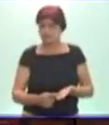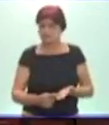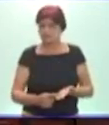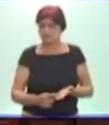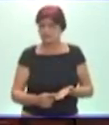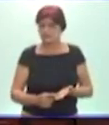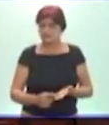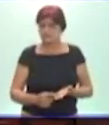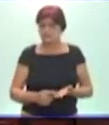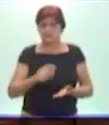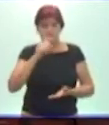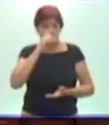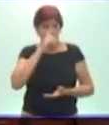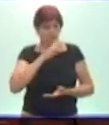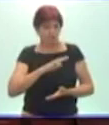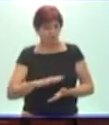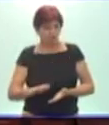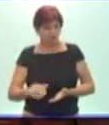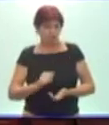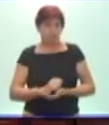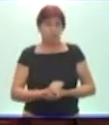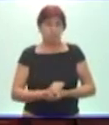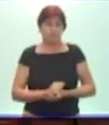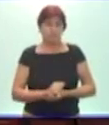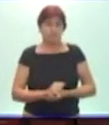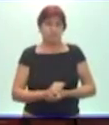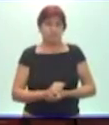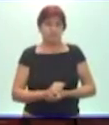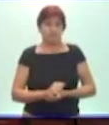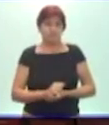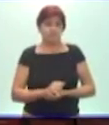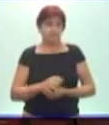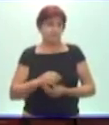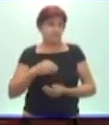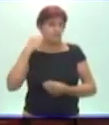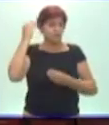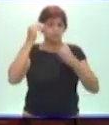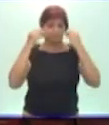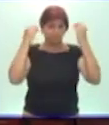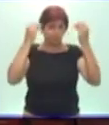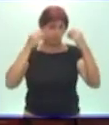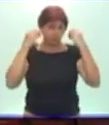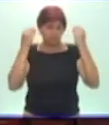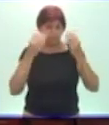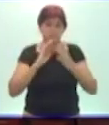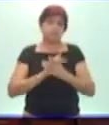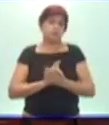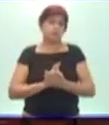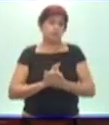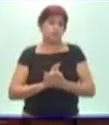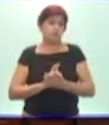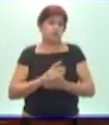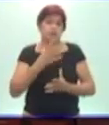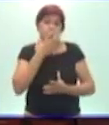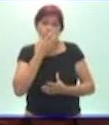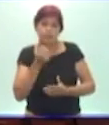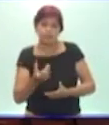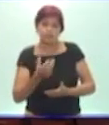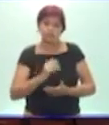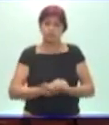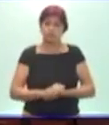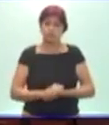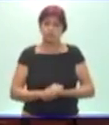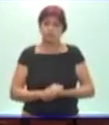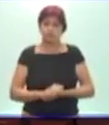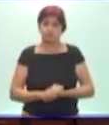tener en cuenta la edad de los niños, hay que tener en cuenta sus intereses y sus motivaciones. Cuando nosotros decimos